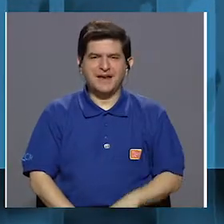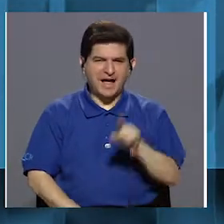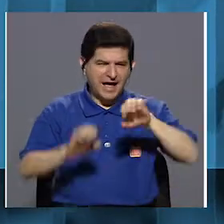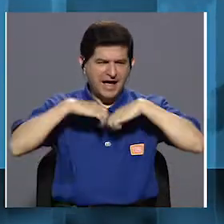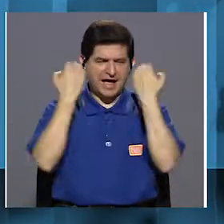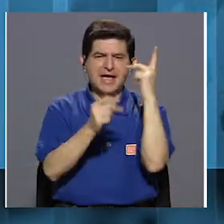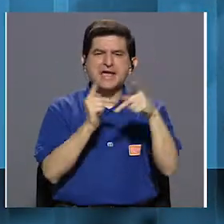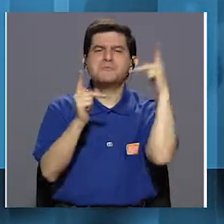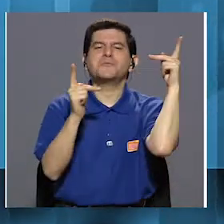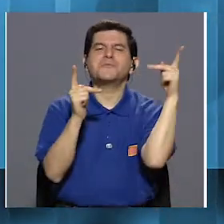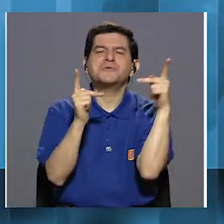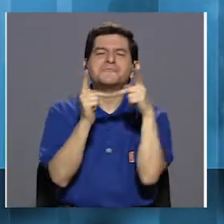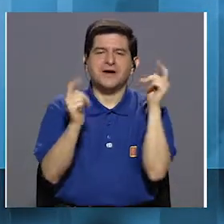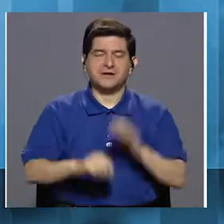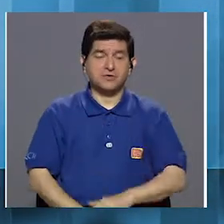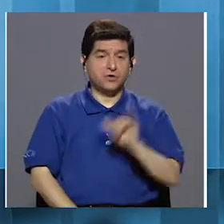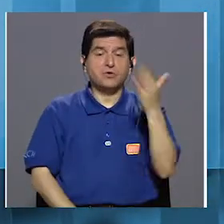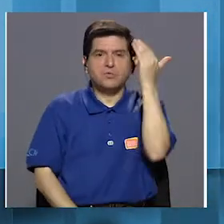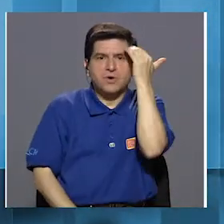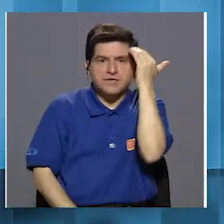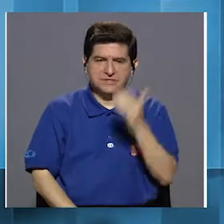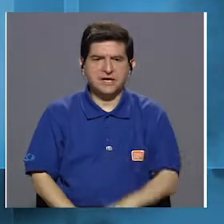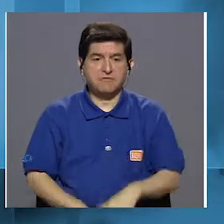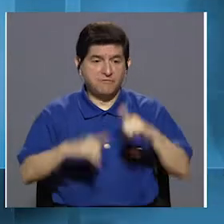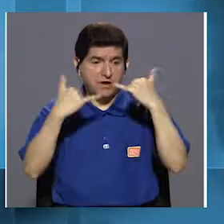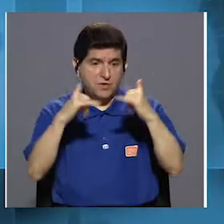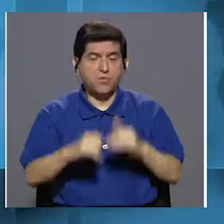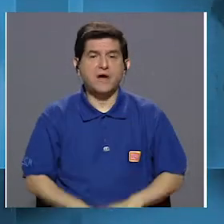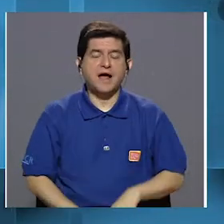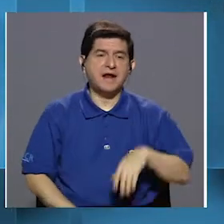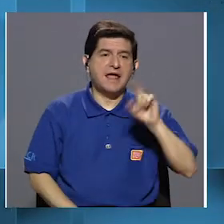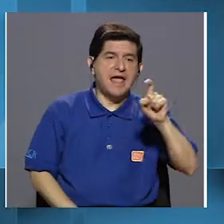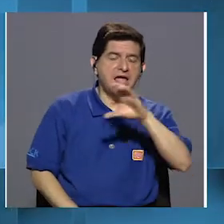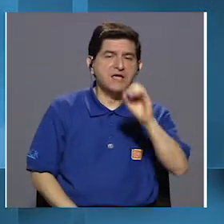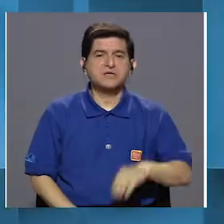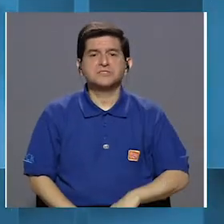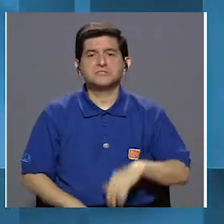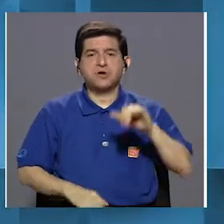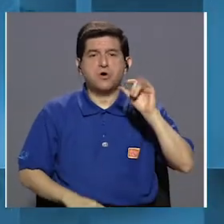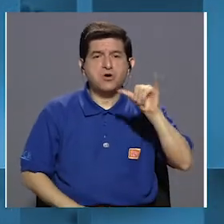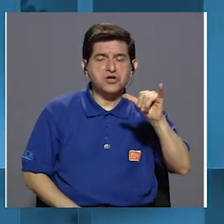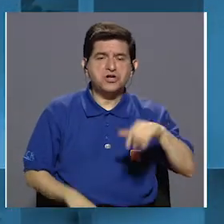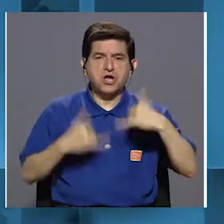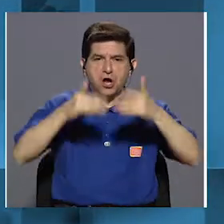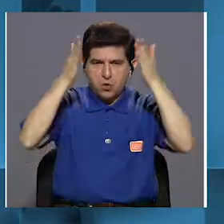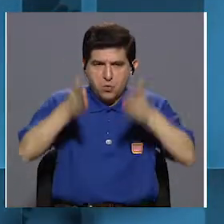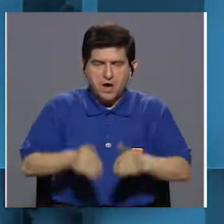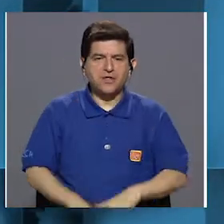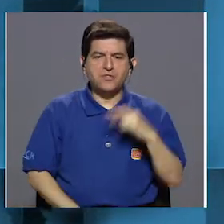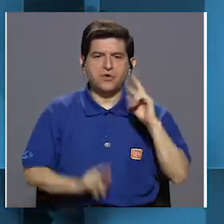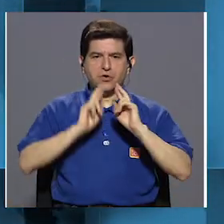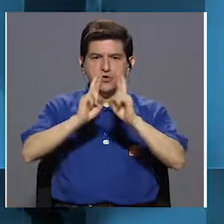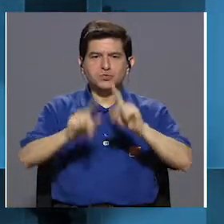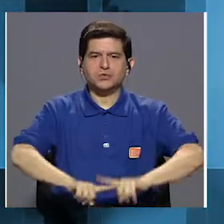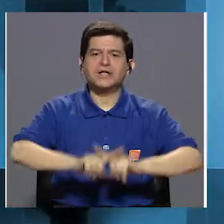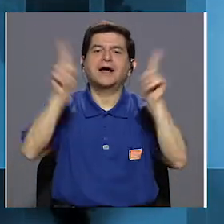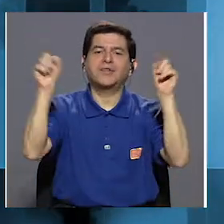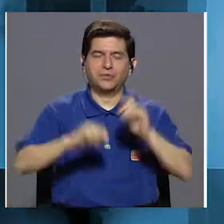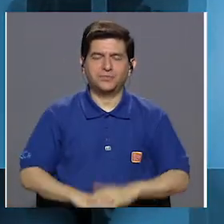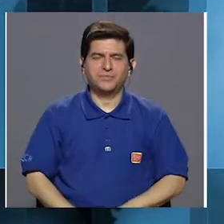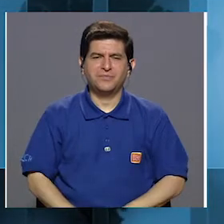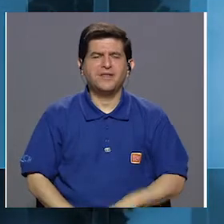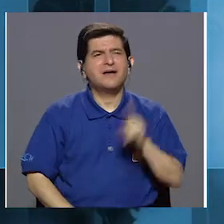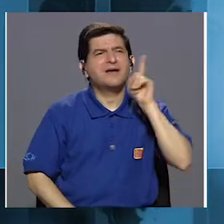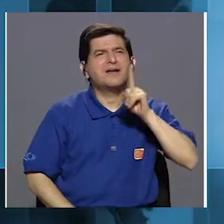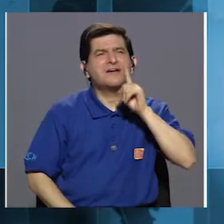alineación perfecta. También sabemos que de haber jugado X o Y jugador, el marcador habría sido distinto. En la